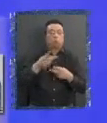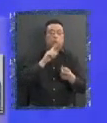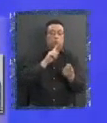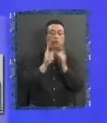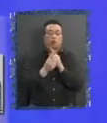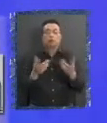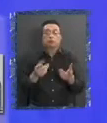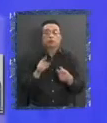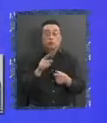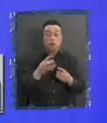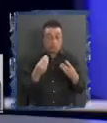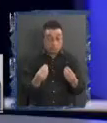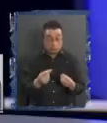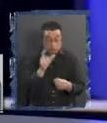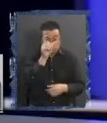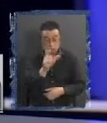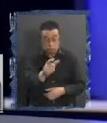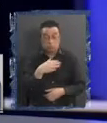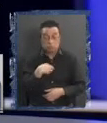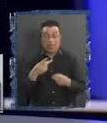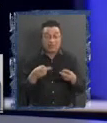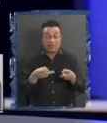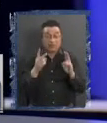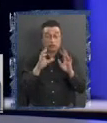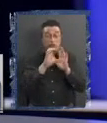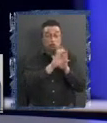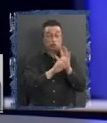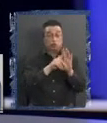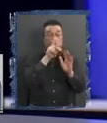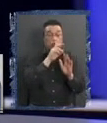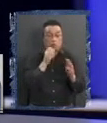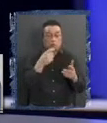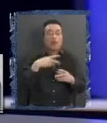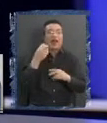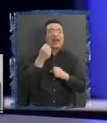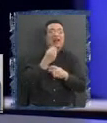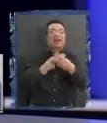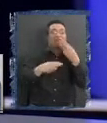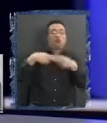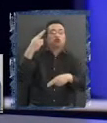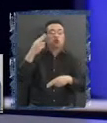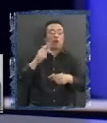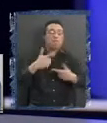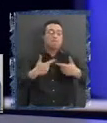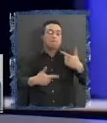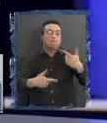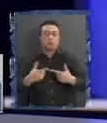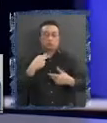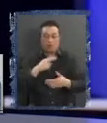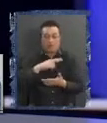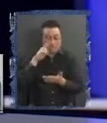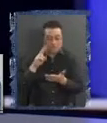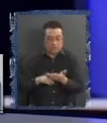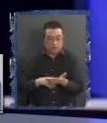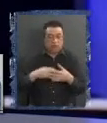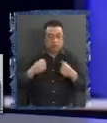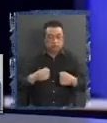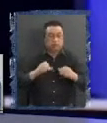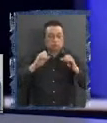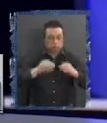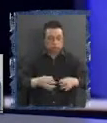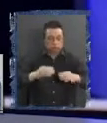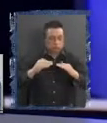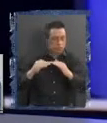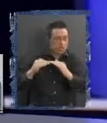muy bien en una persona que concibe el derecho constitucional como un arma de revolución política y no como algo realmente académico. Muy bien.